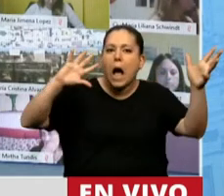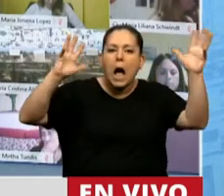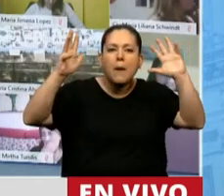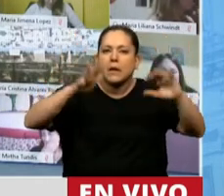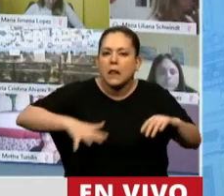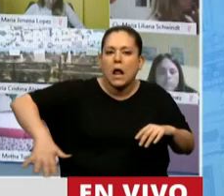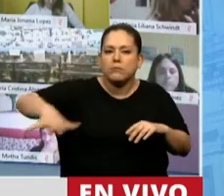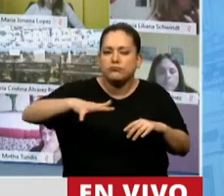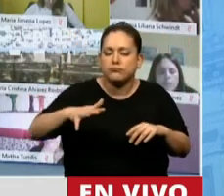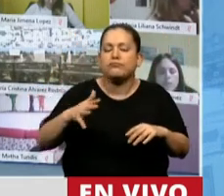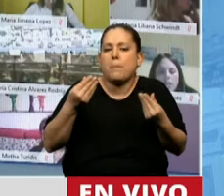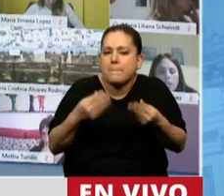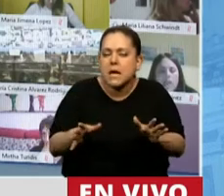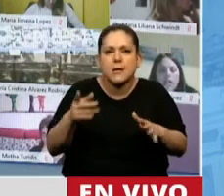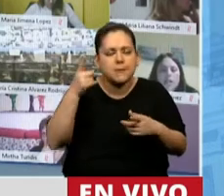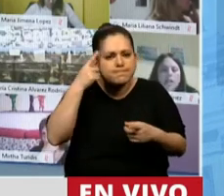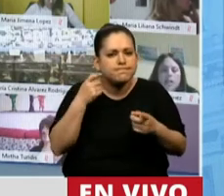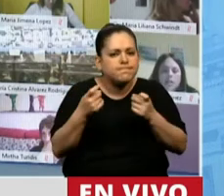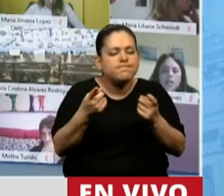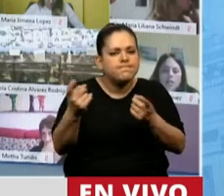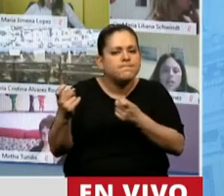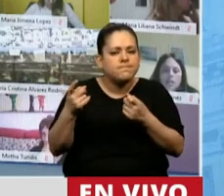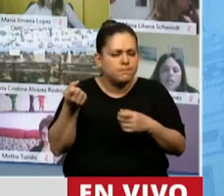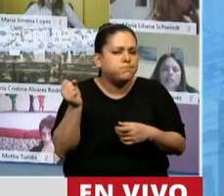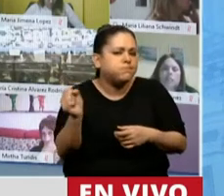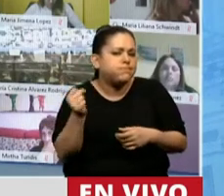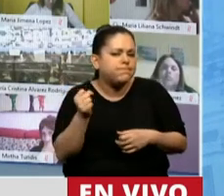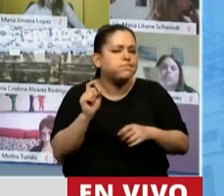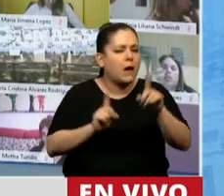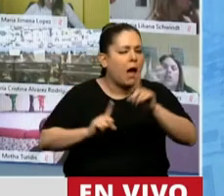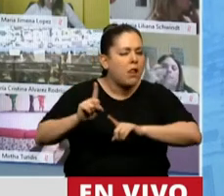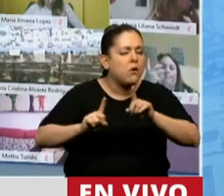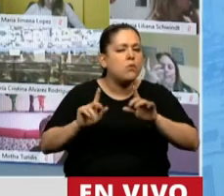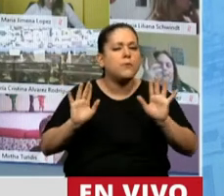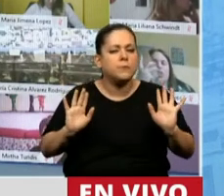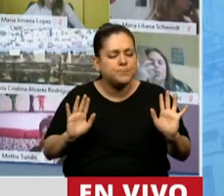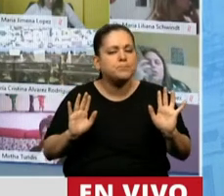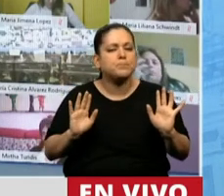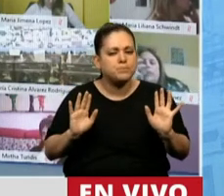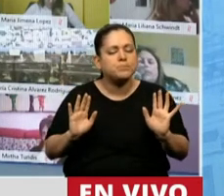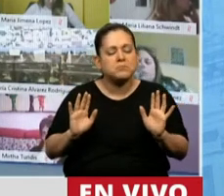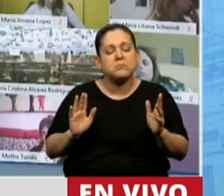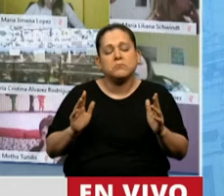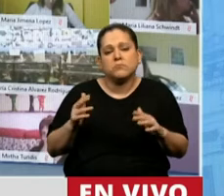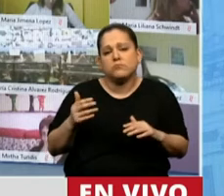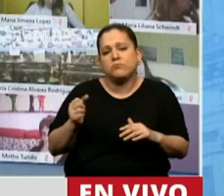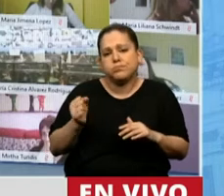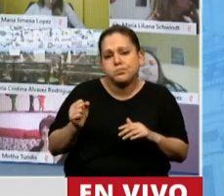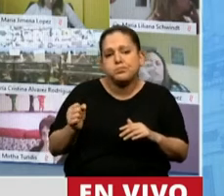todos aquellos que hemos tenido a veces la dicha y a veces la pena de